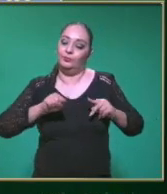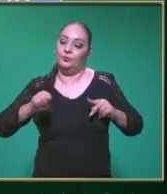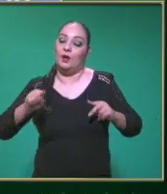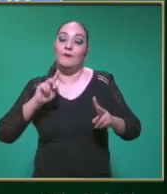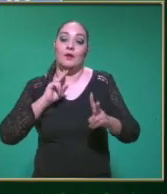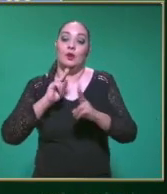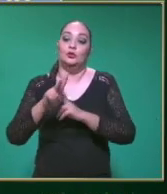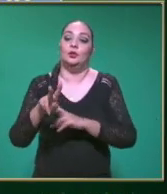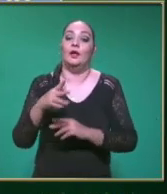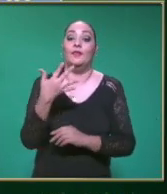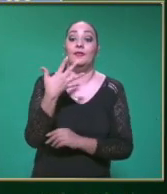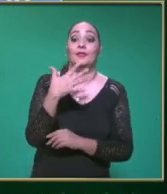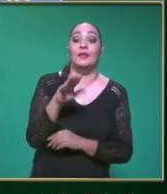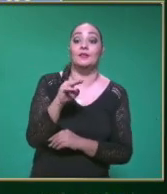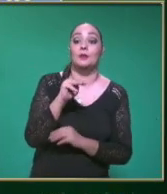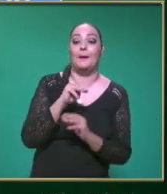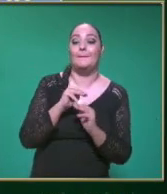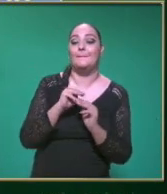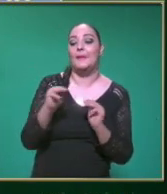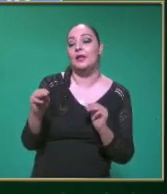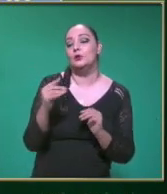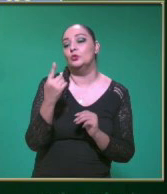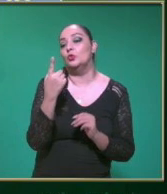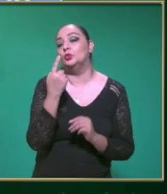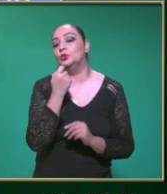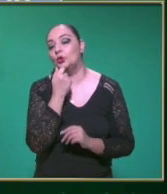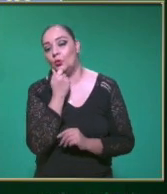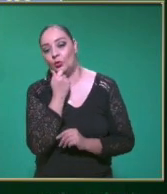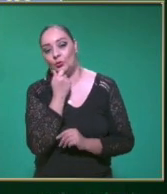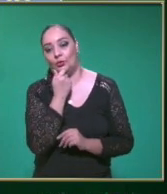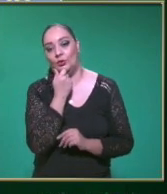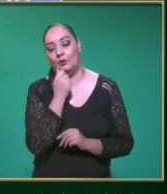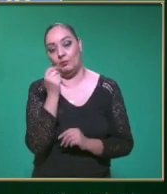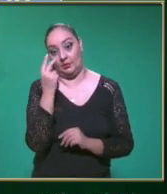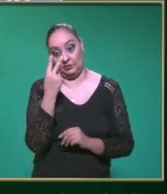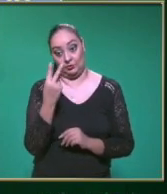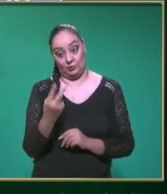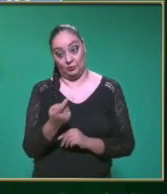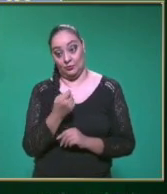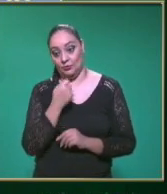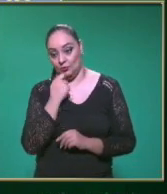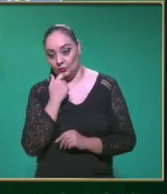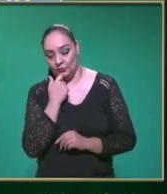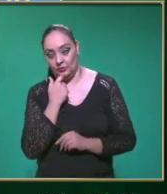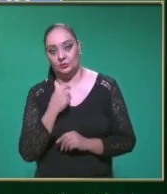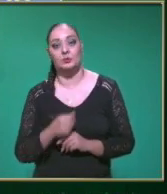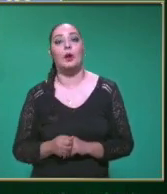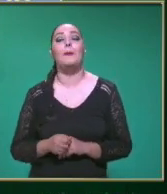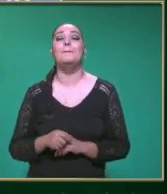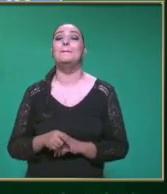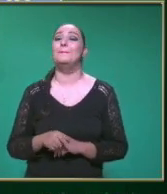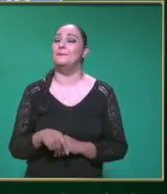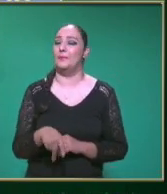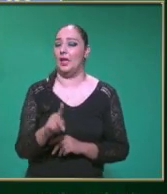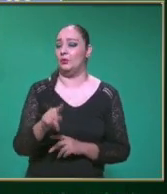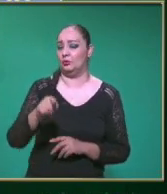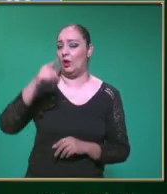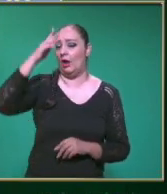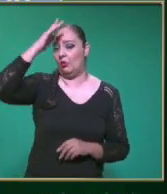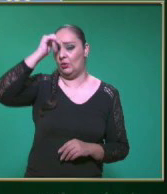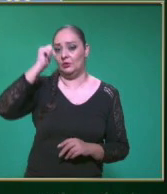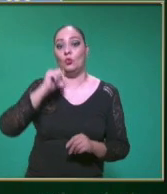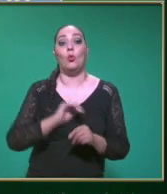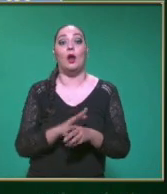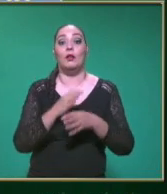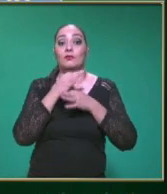velocidad De 10 metros Por segundo En un tiempo De 2 segundos Primero Te recordamos Identificar los datos